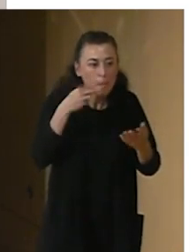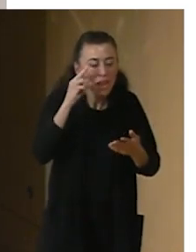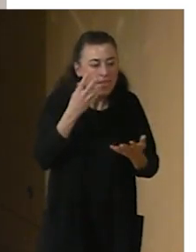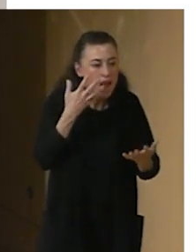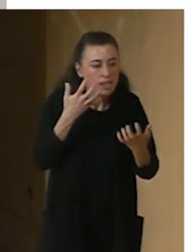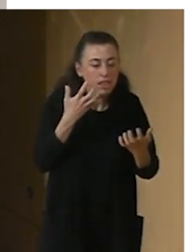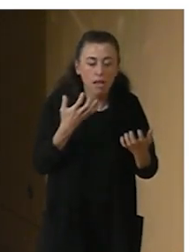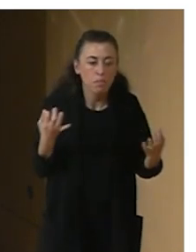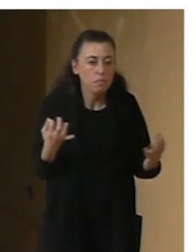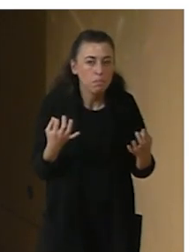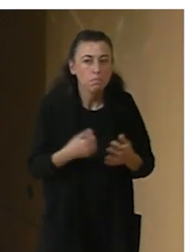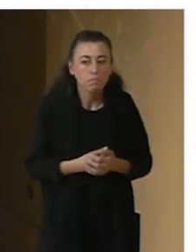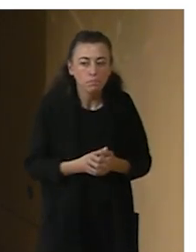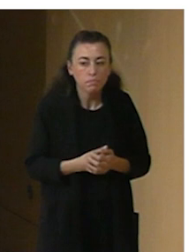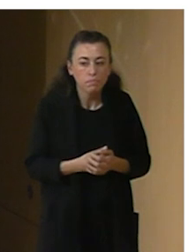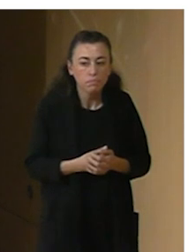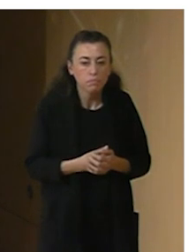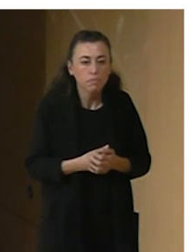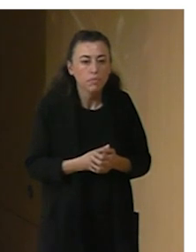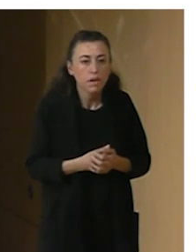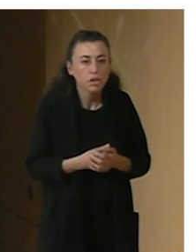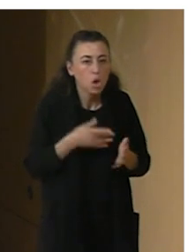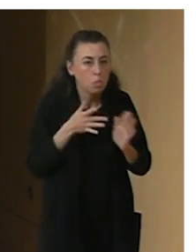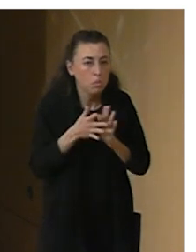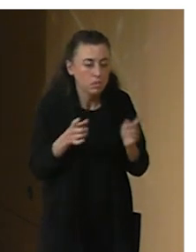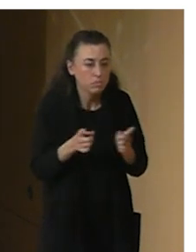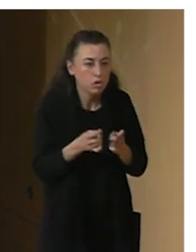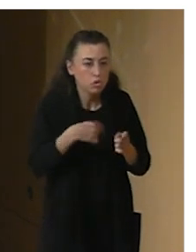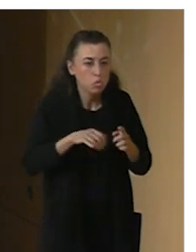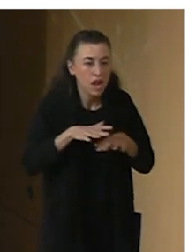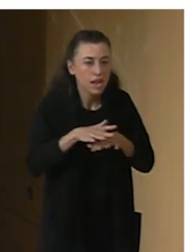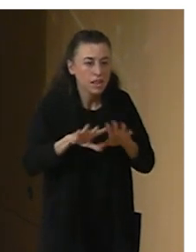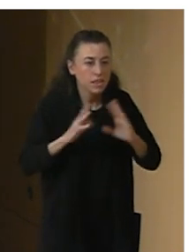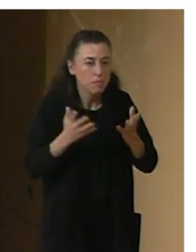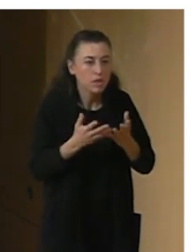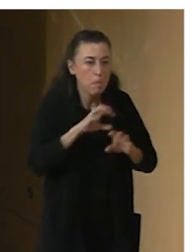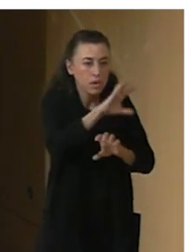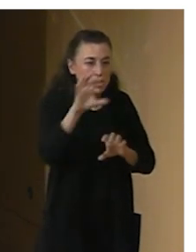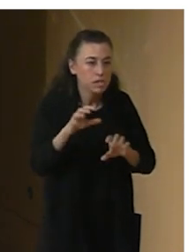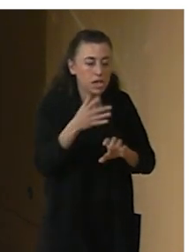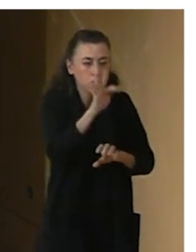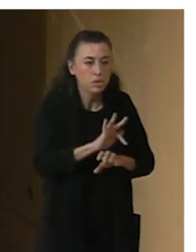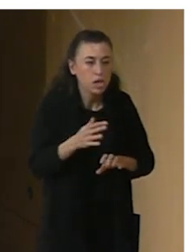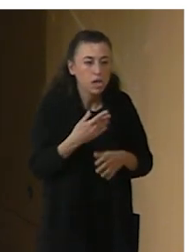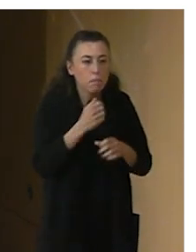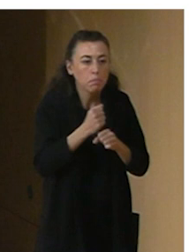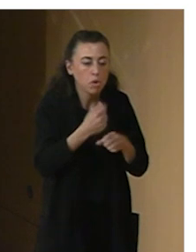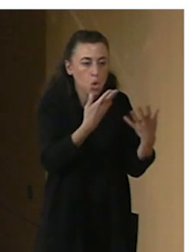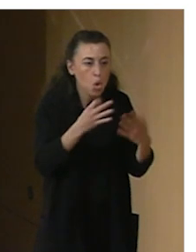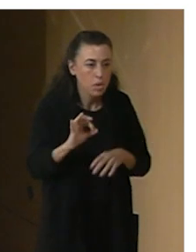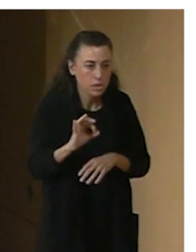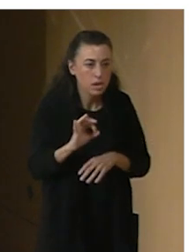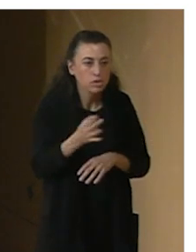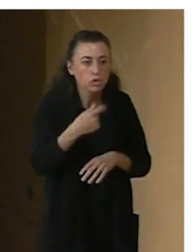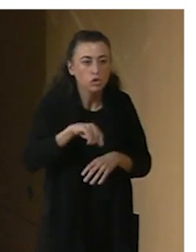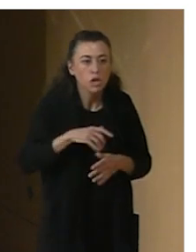brevemente os cuento que ASITEX es una red internacional que trabajamos en alrededor de 90 países. Estamos estructurados a través de